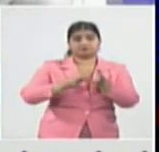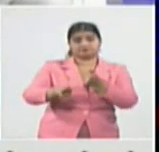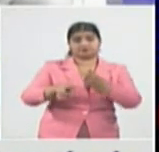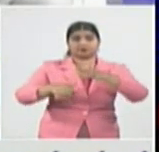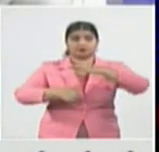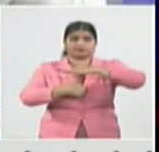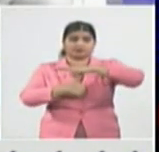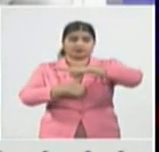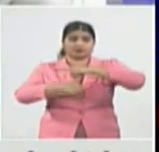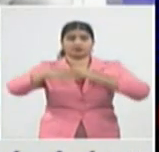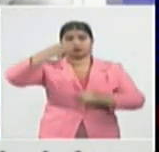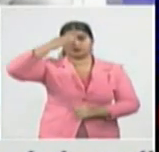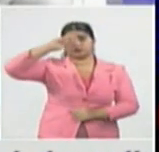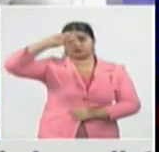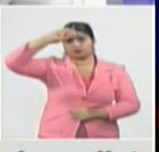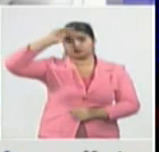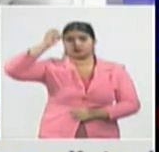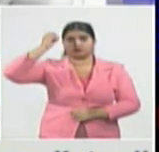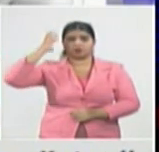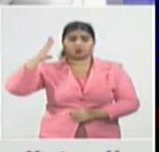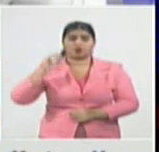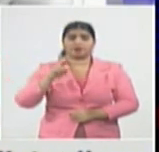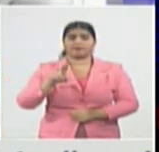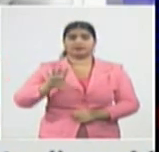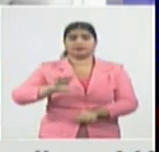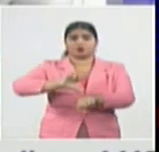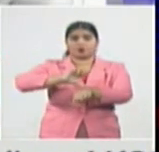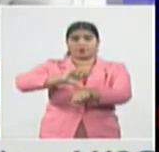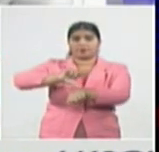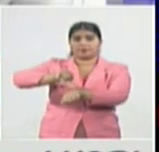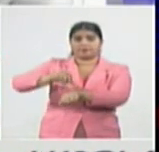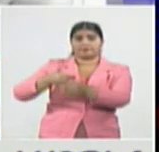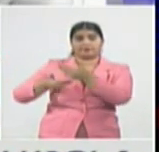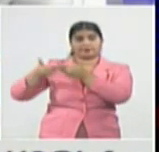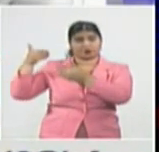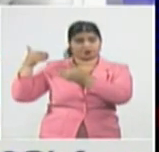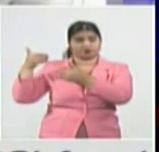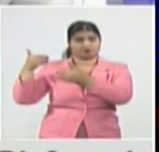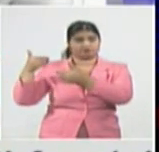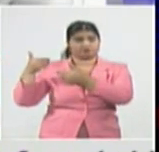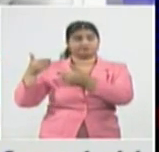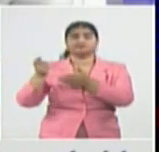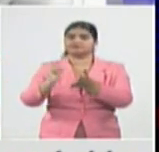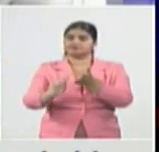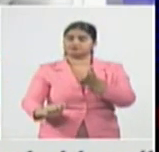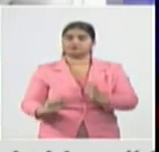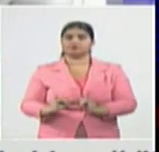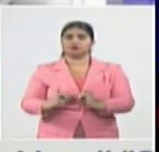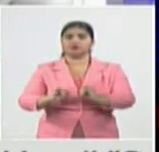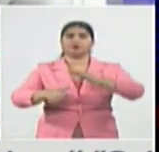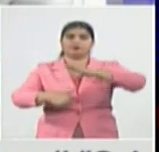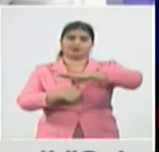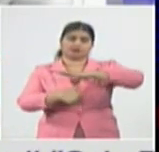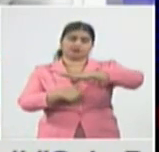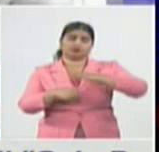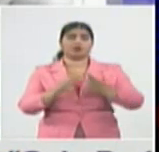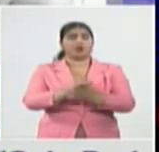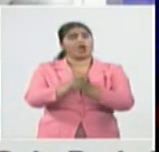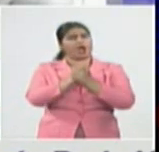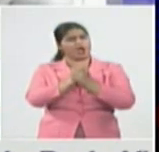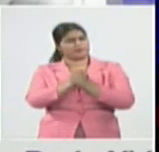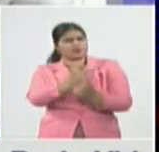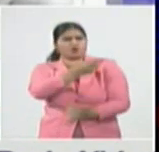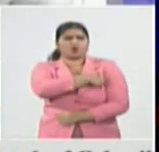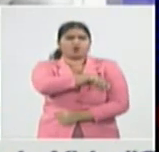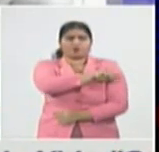cubano de hace solo 25 minutos a sus amigos y al pueblo de Cuba que lo tiene como uno de sus artistas más